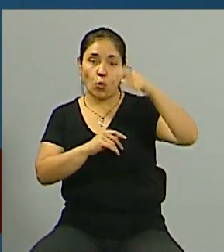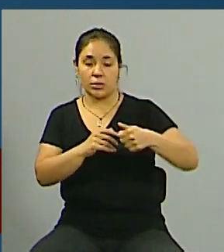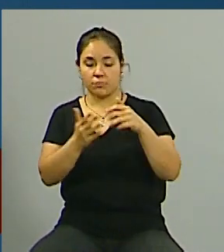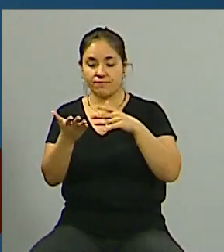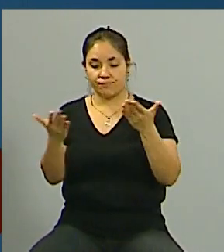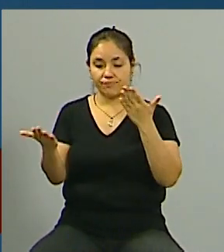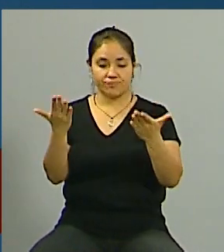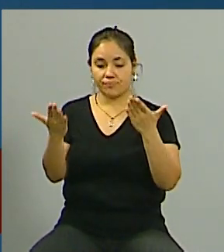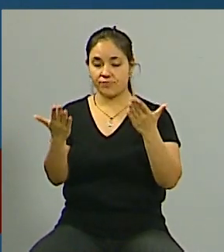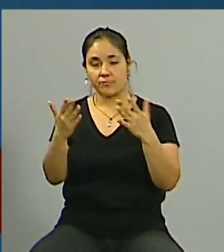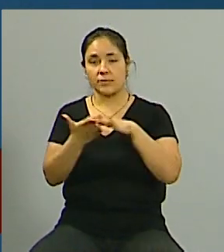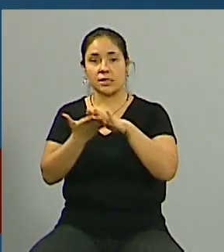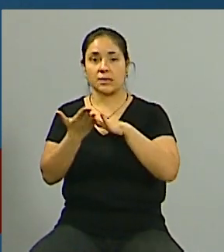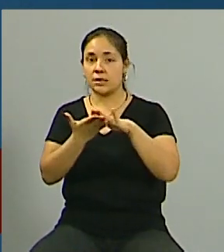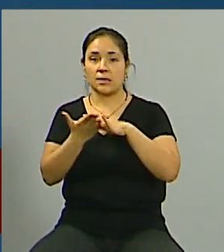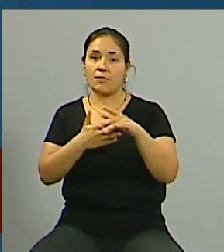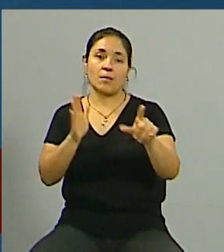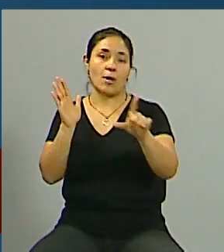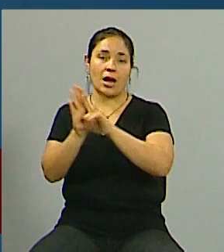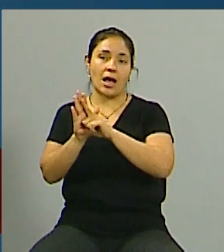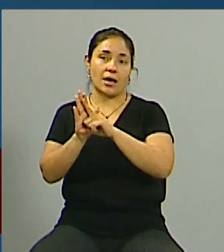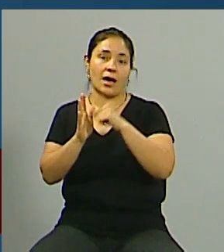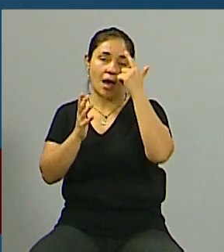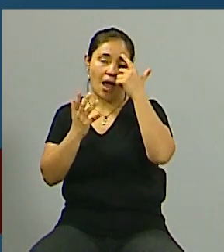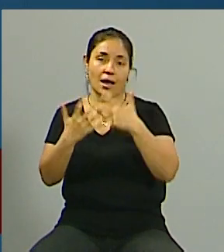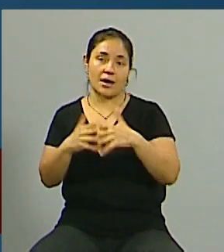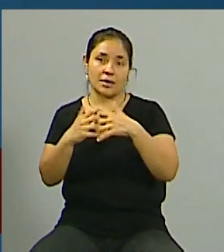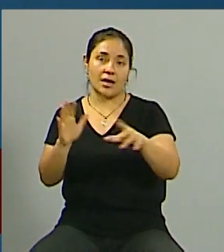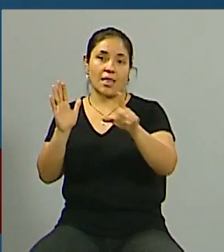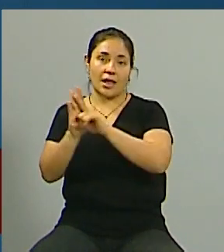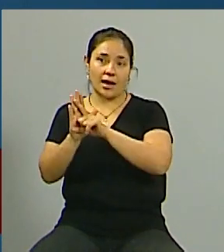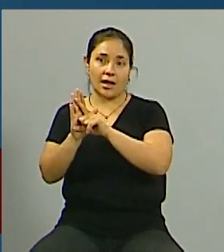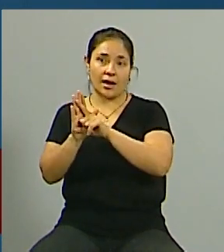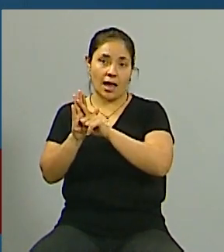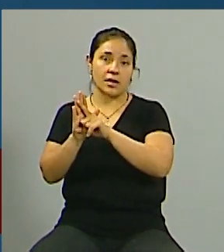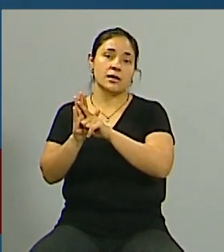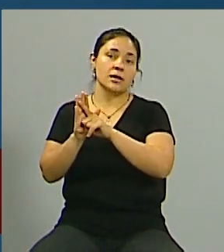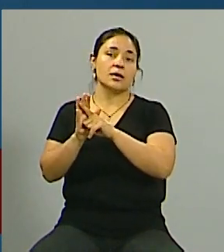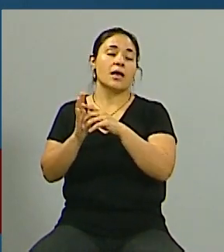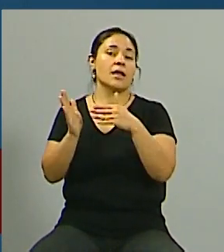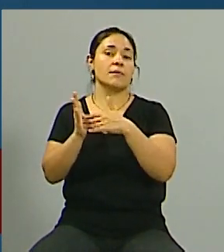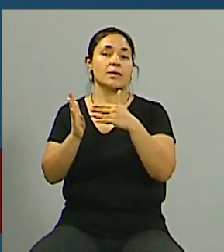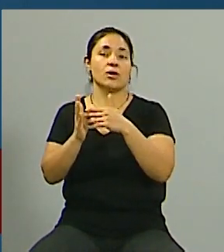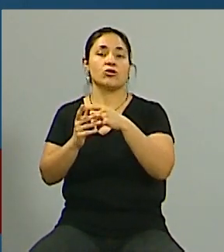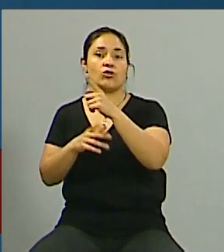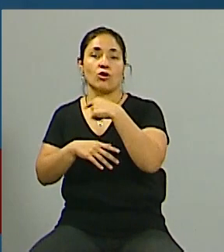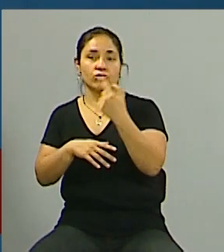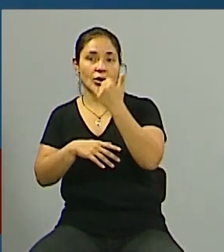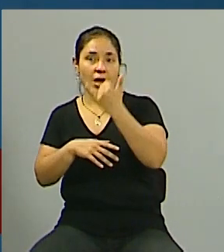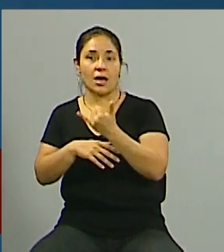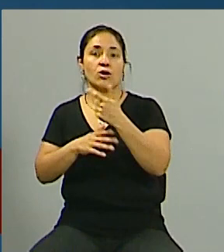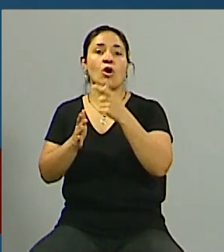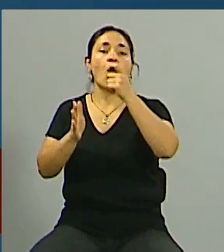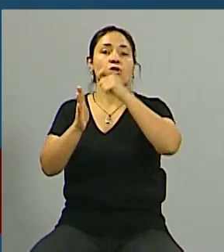resuelva en base a la ley la interpretación que le haga de la ley en base a las pretensiones que todos nosotros también tengamos de ese